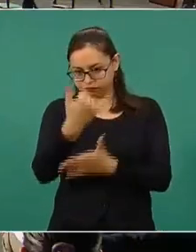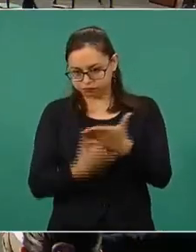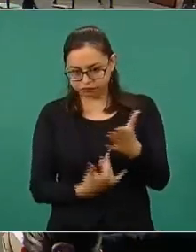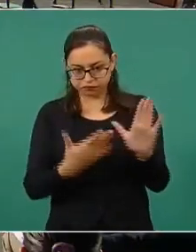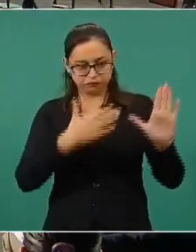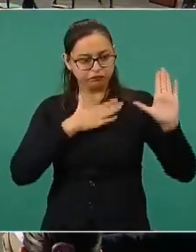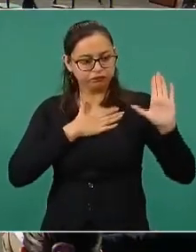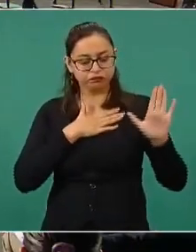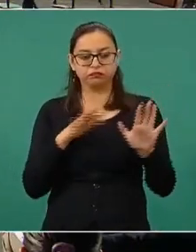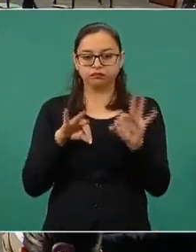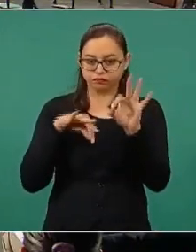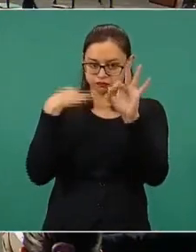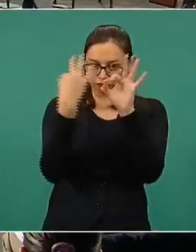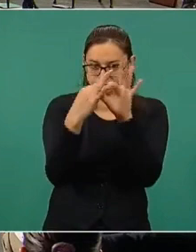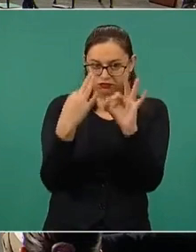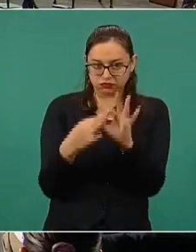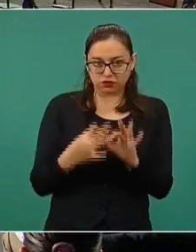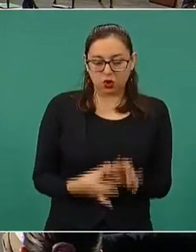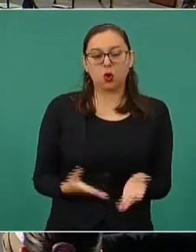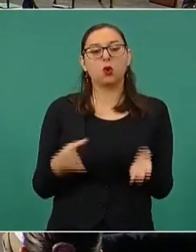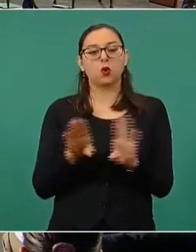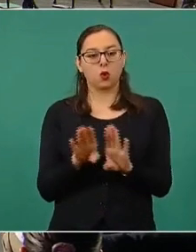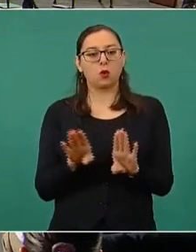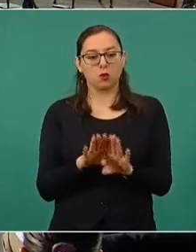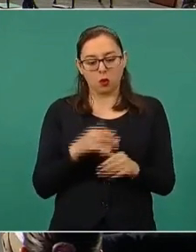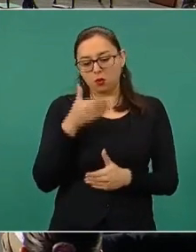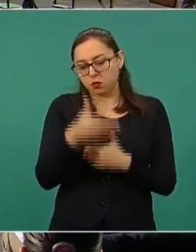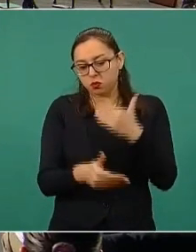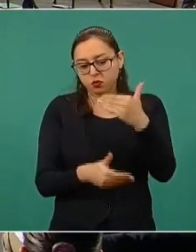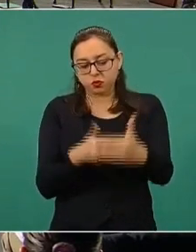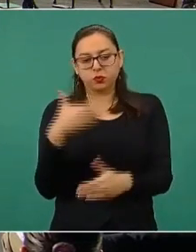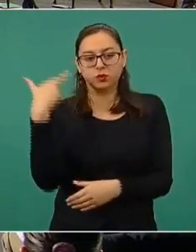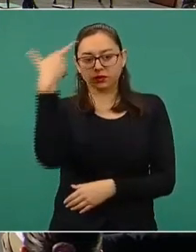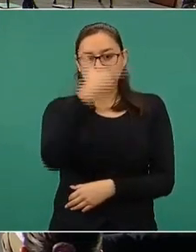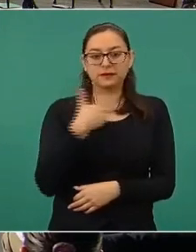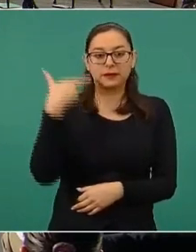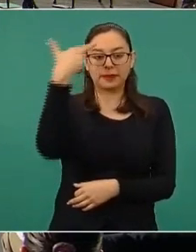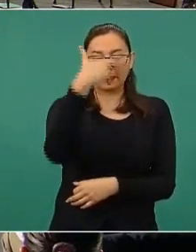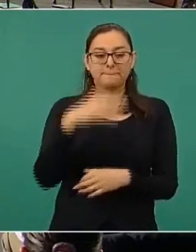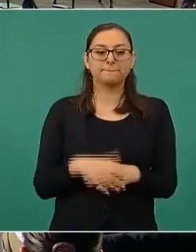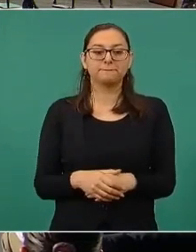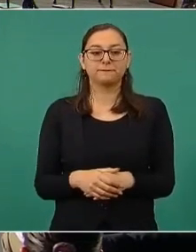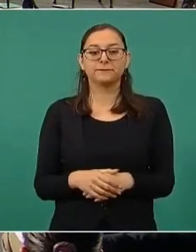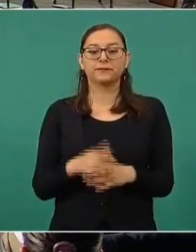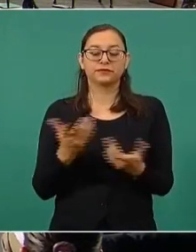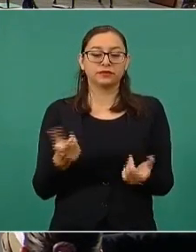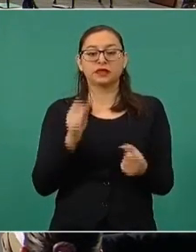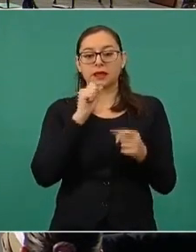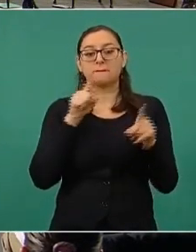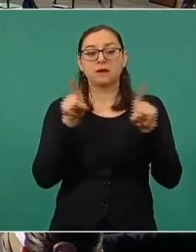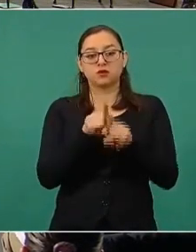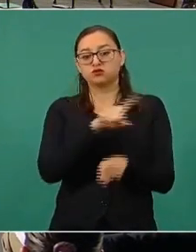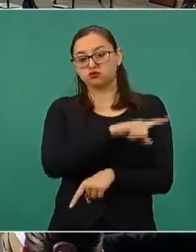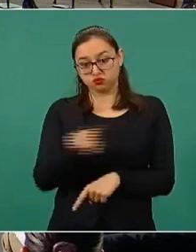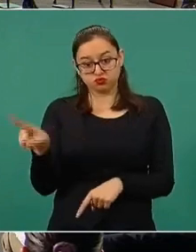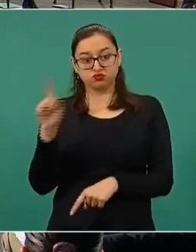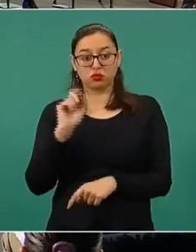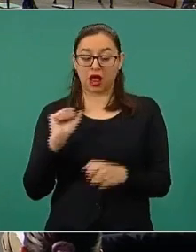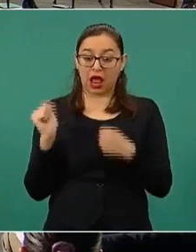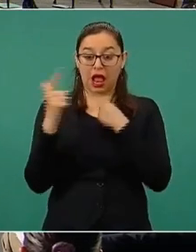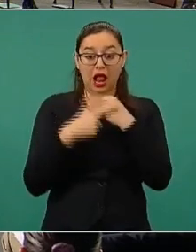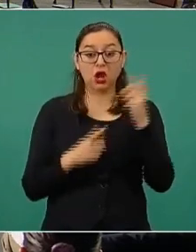tiene como gobierno federal y seguimos poniéndonos sus órdenes, las líneas precisamente de correo y de